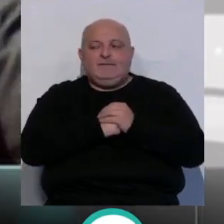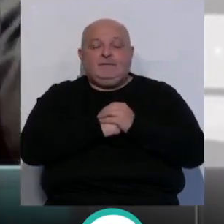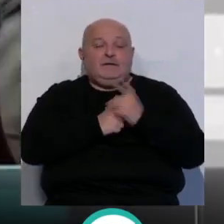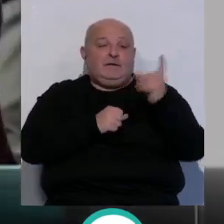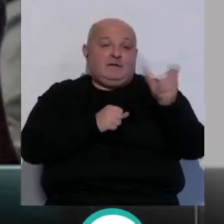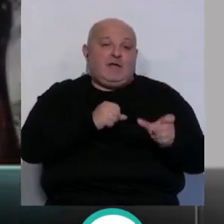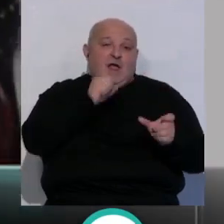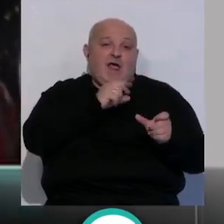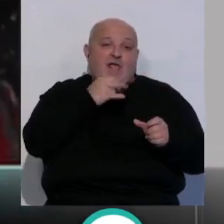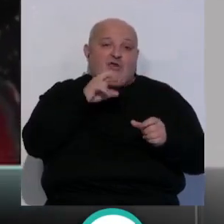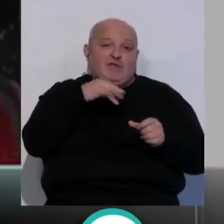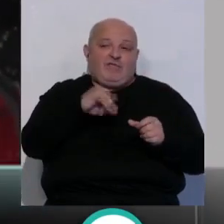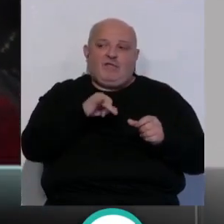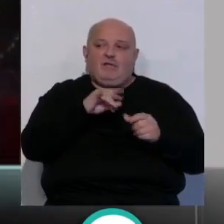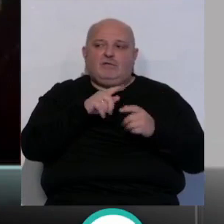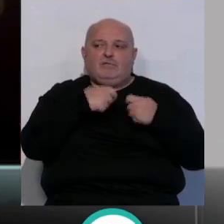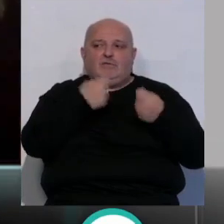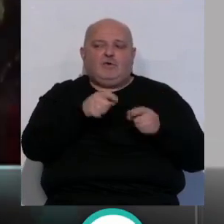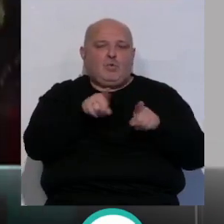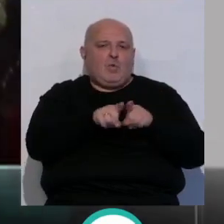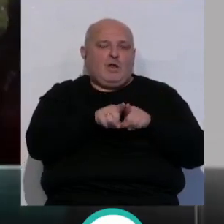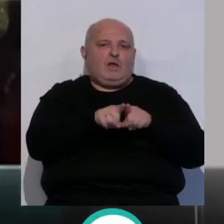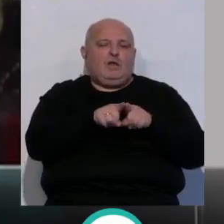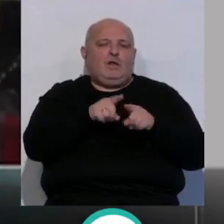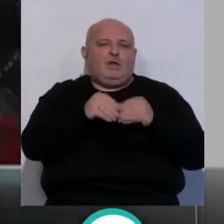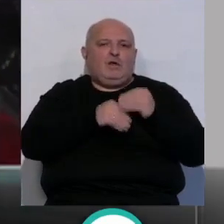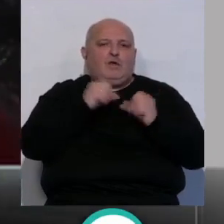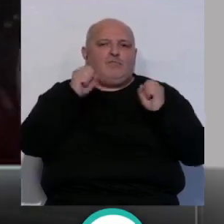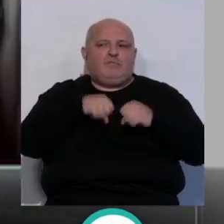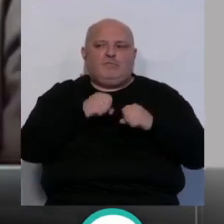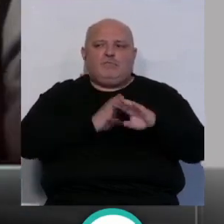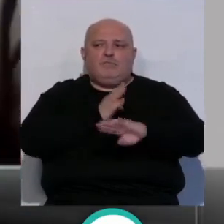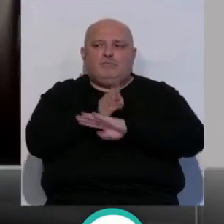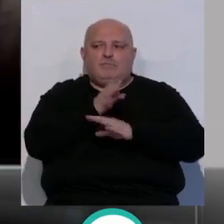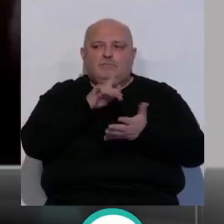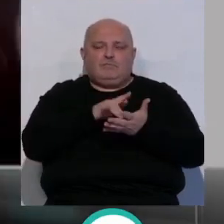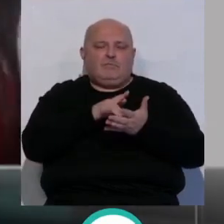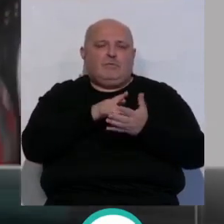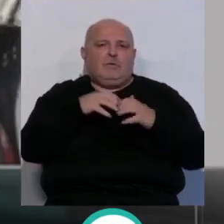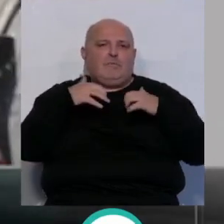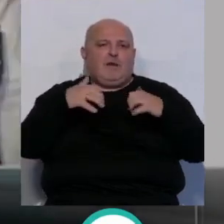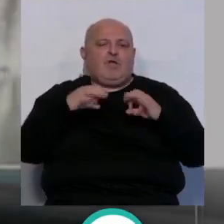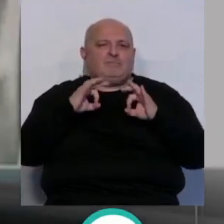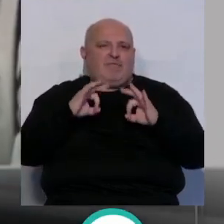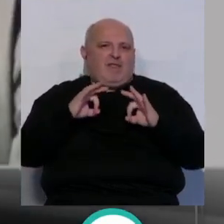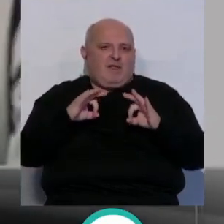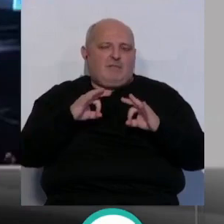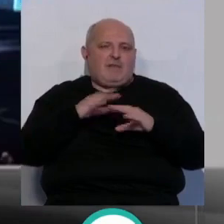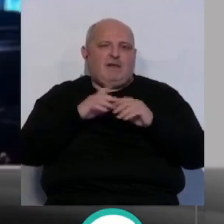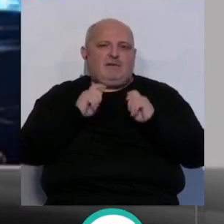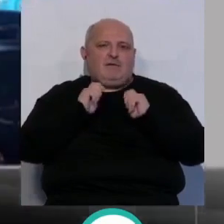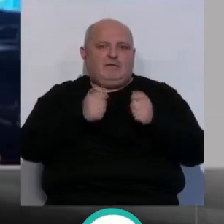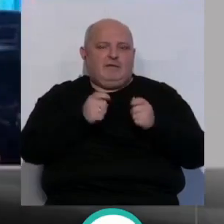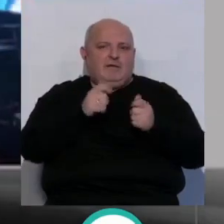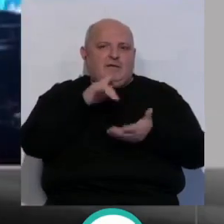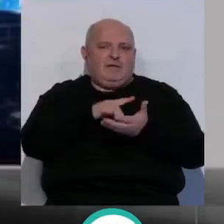Alejandro Sáenz va a recibir esa distinción y además tenemos confirmado su asistencia a un pleno extraordinario para la entrega de